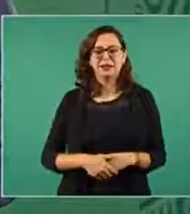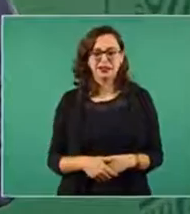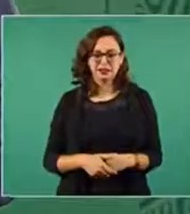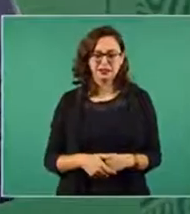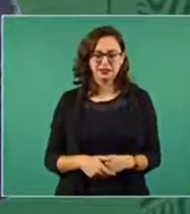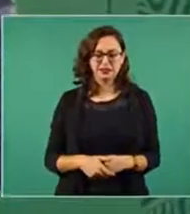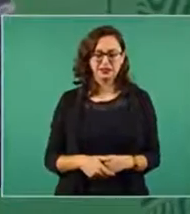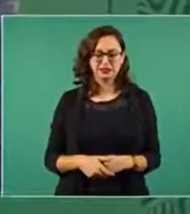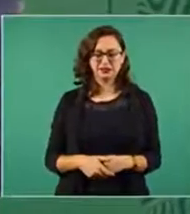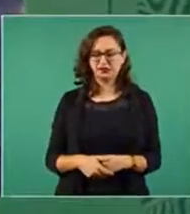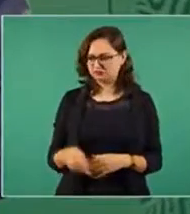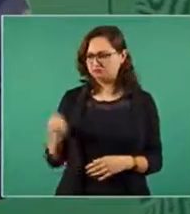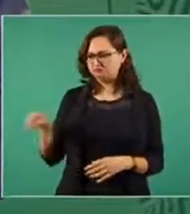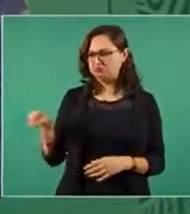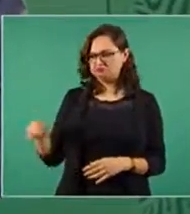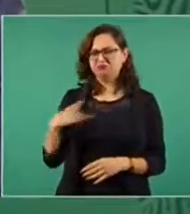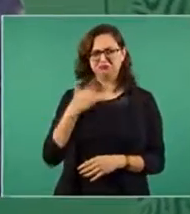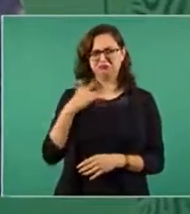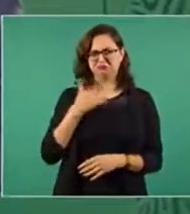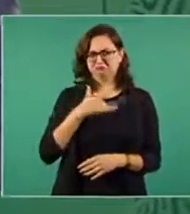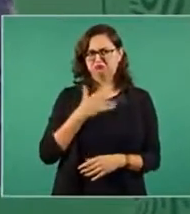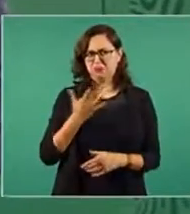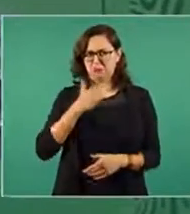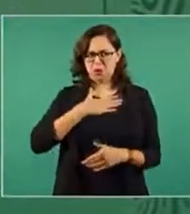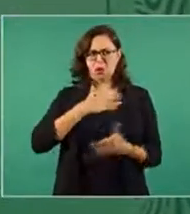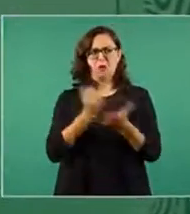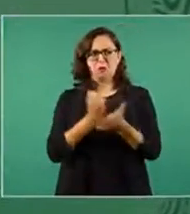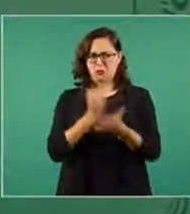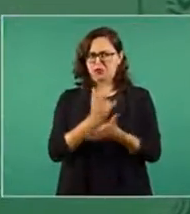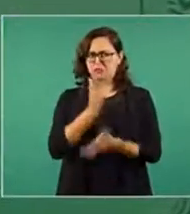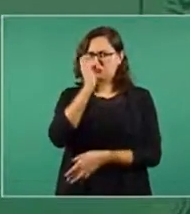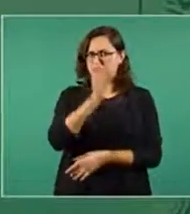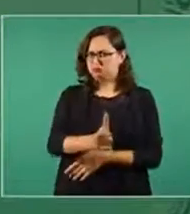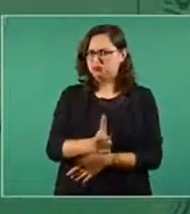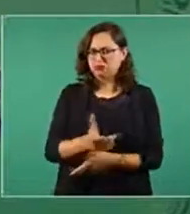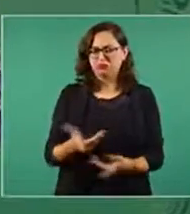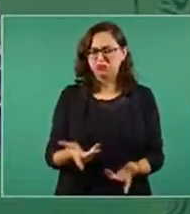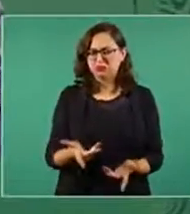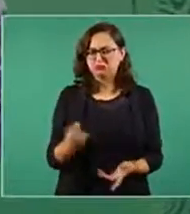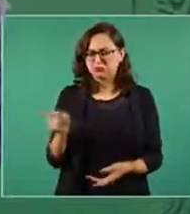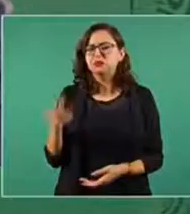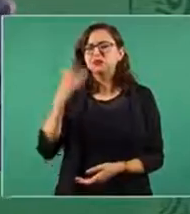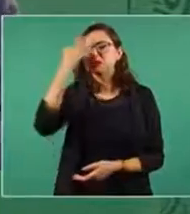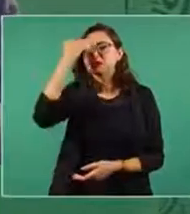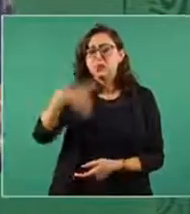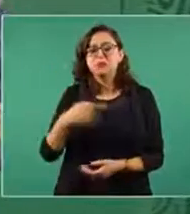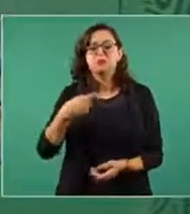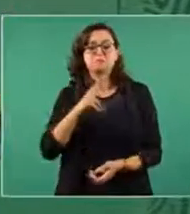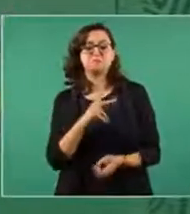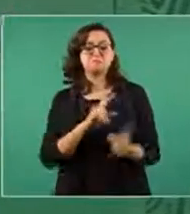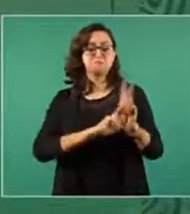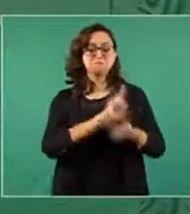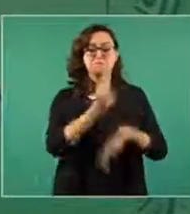Lo sabe perfectamente. Y va tranquilo,